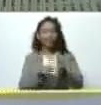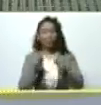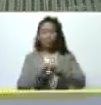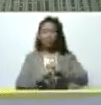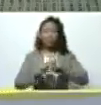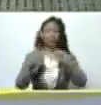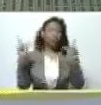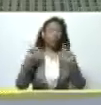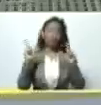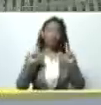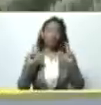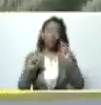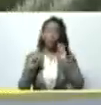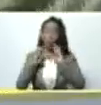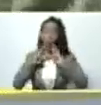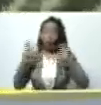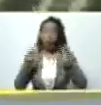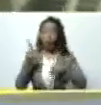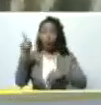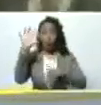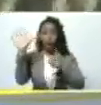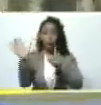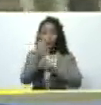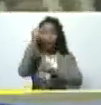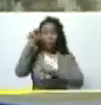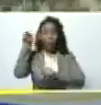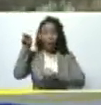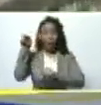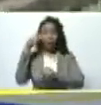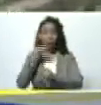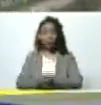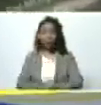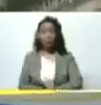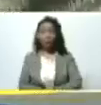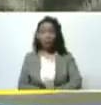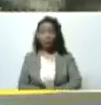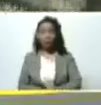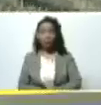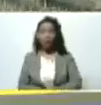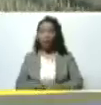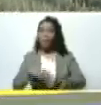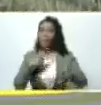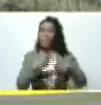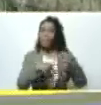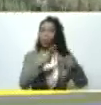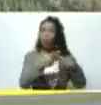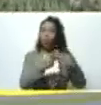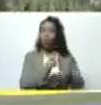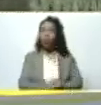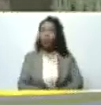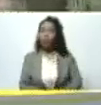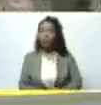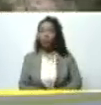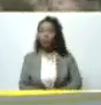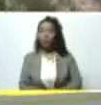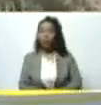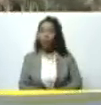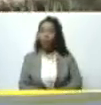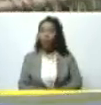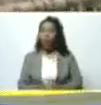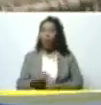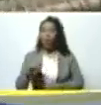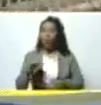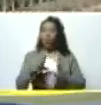lo que tú has logrado ahí con Calve produce todo el año los